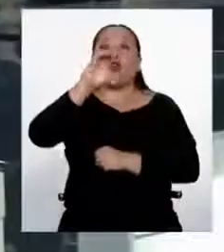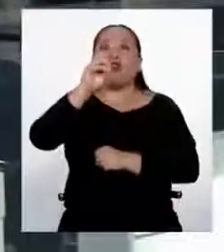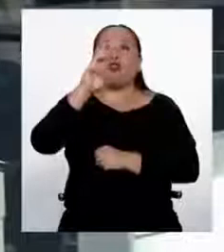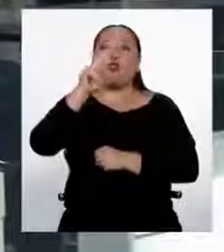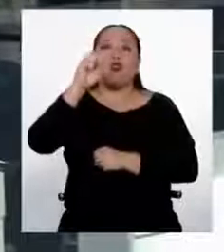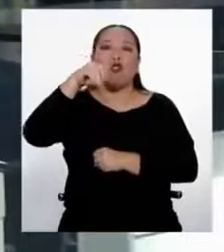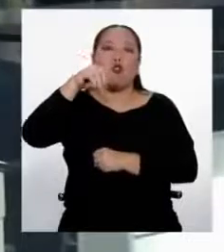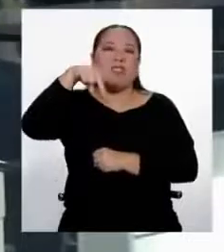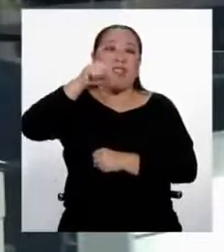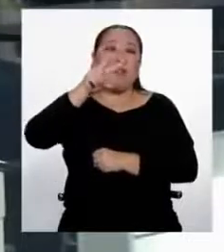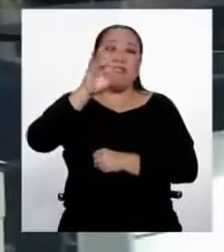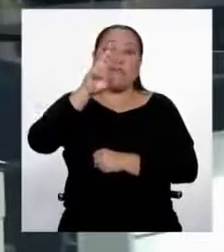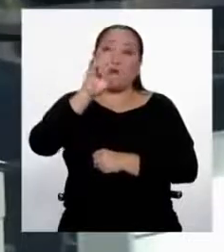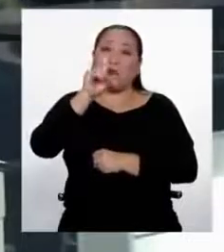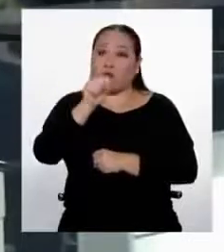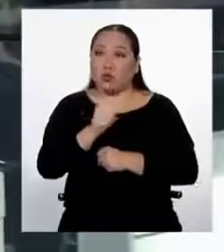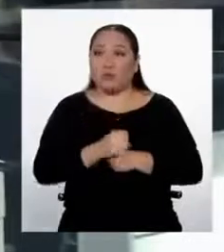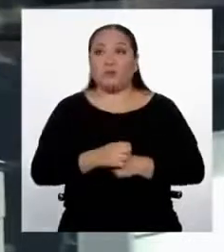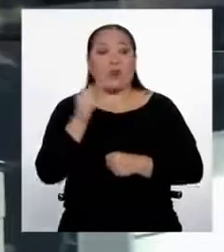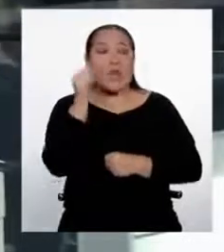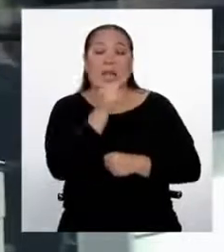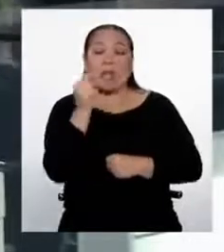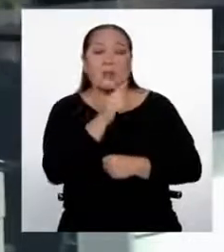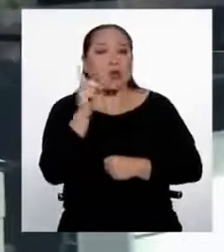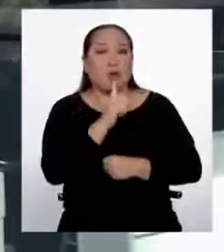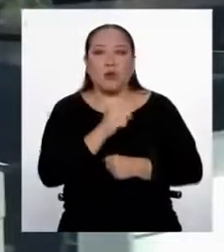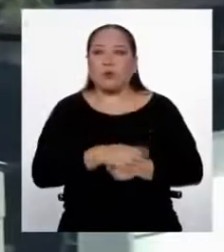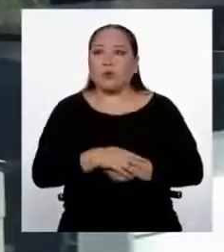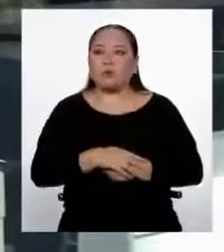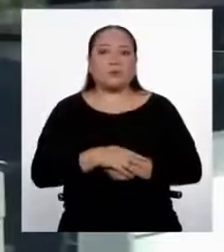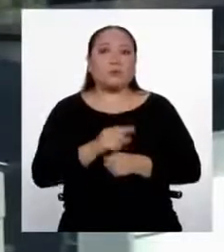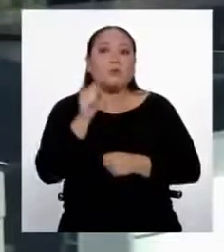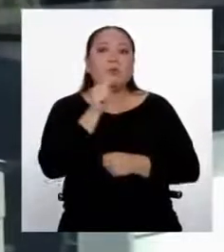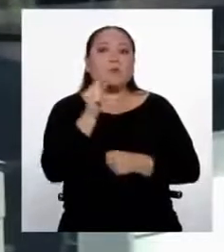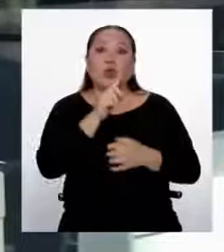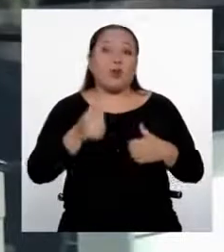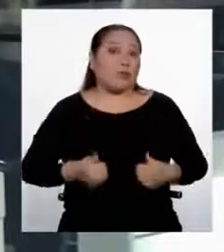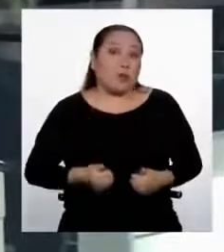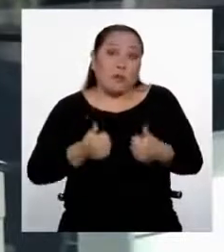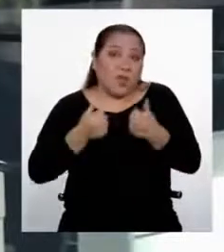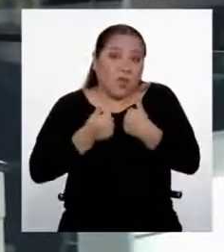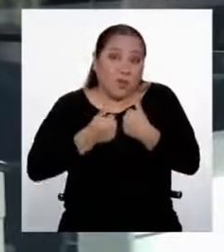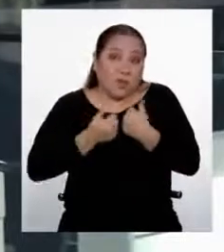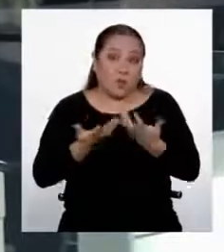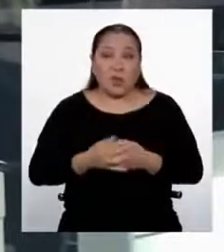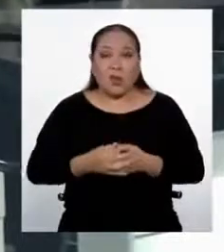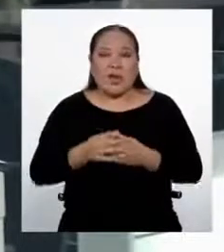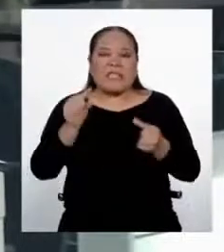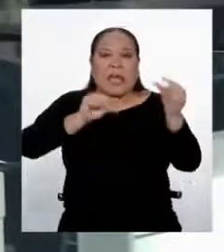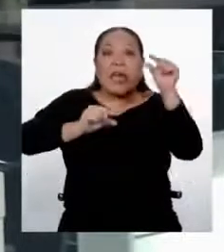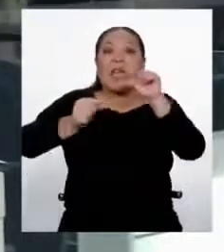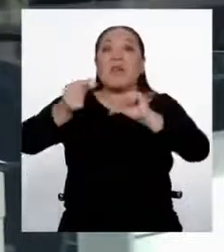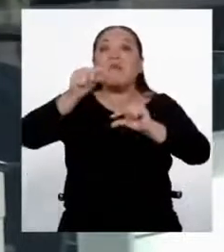Que el virus en realidad no es, como no es un organismo, como no es una entidad viva, es una entidad química,